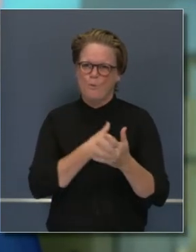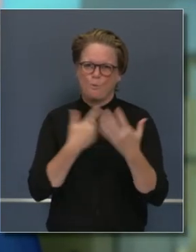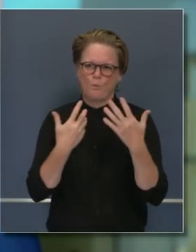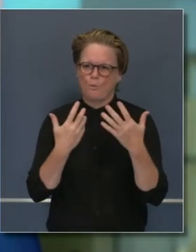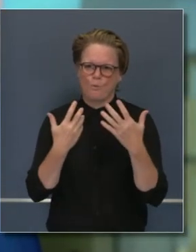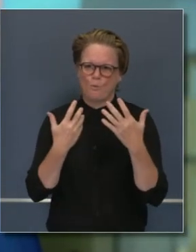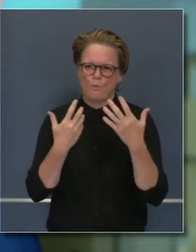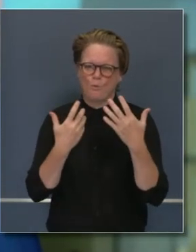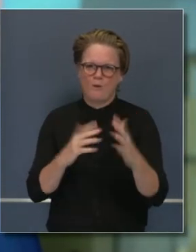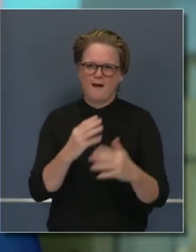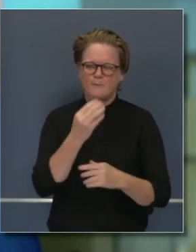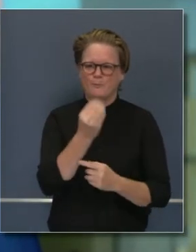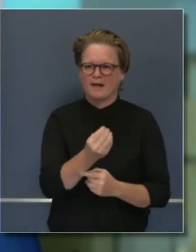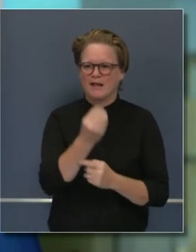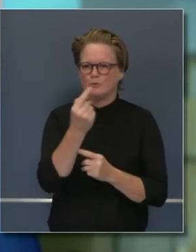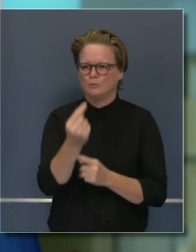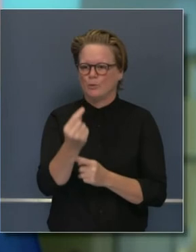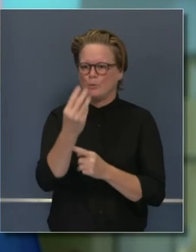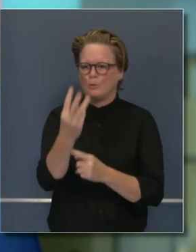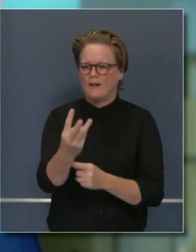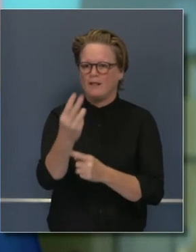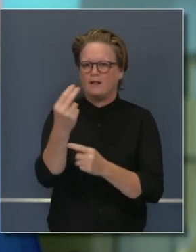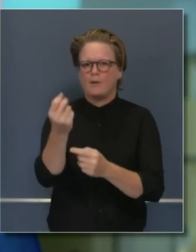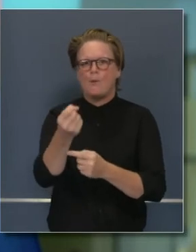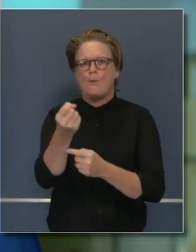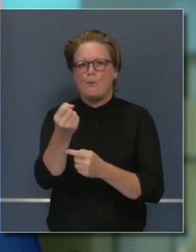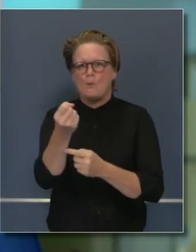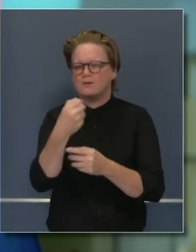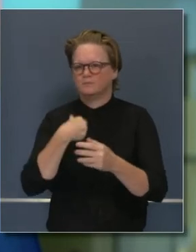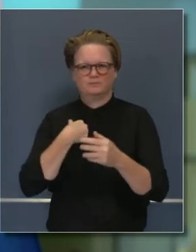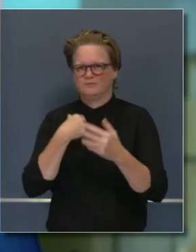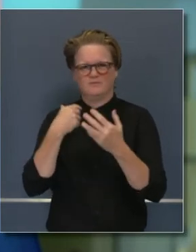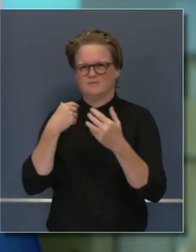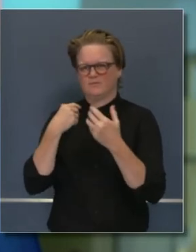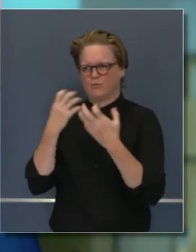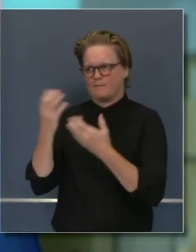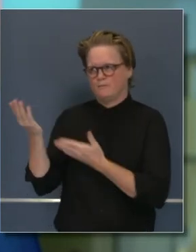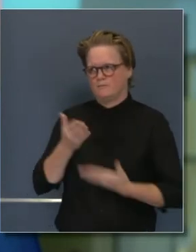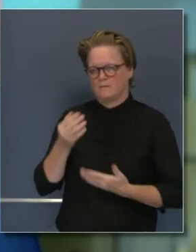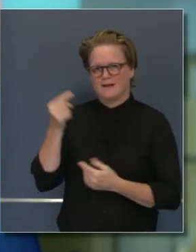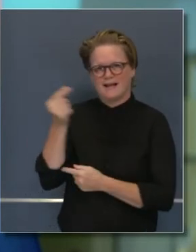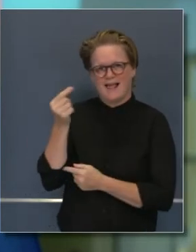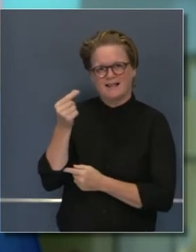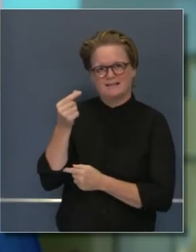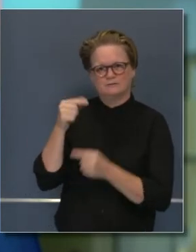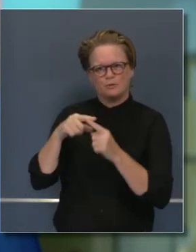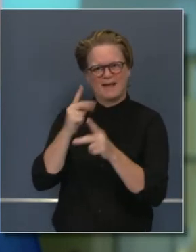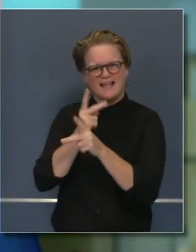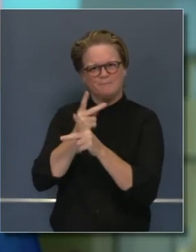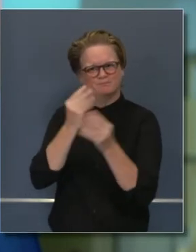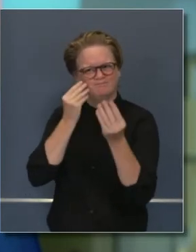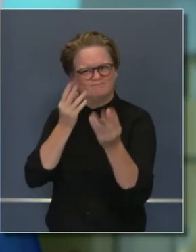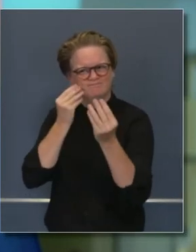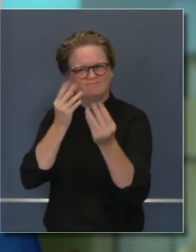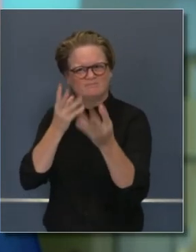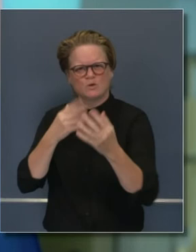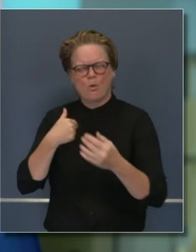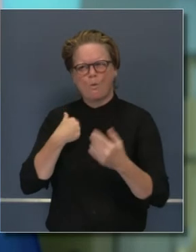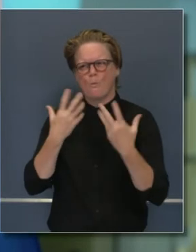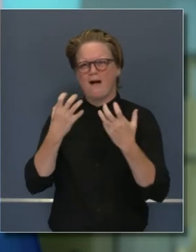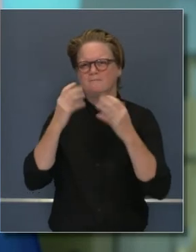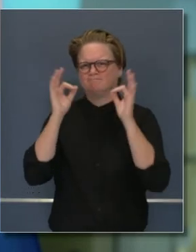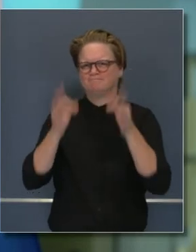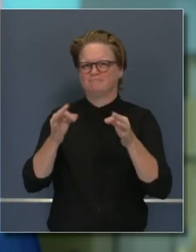probable que no esperaremos a la martes a los anuncios para traerles las últimas noticias. Pueden esperar estas